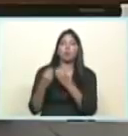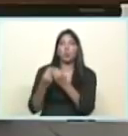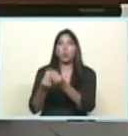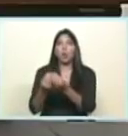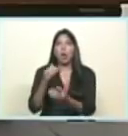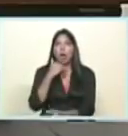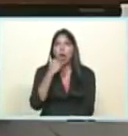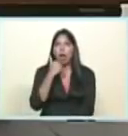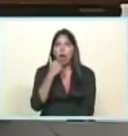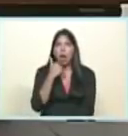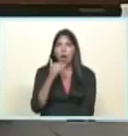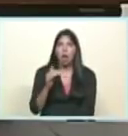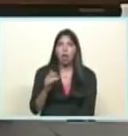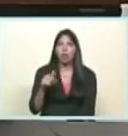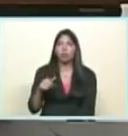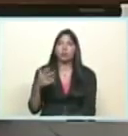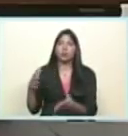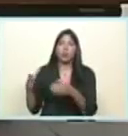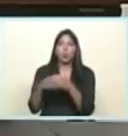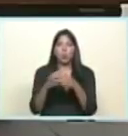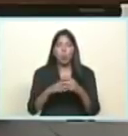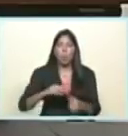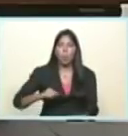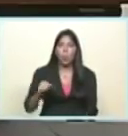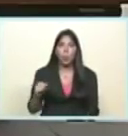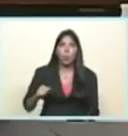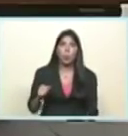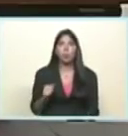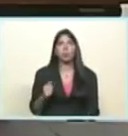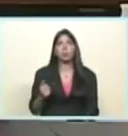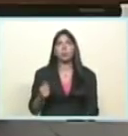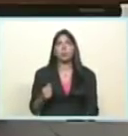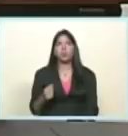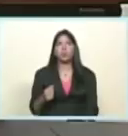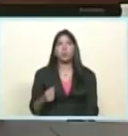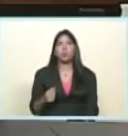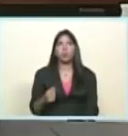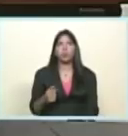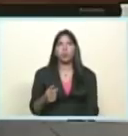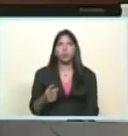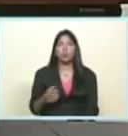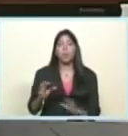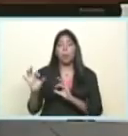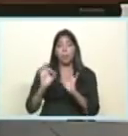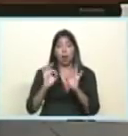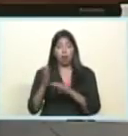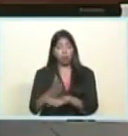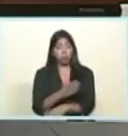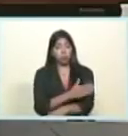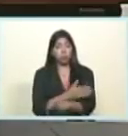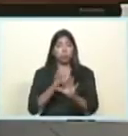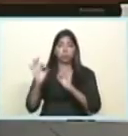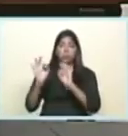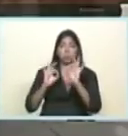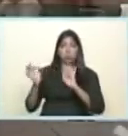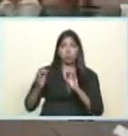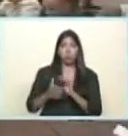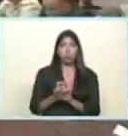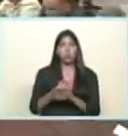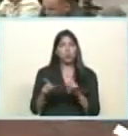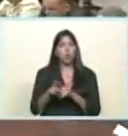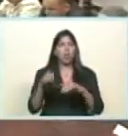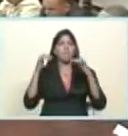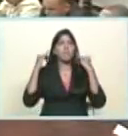las medidas de protección de la paz de la tranquilidad y del derecho a votar y prepararnos como parte de las